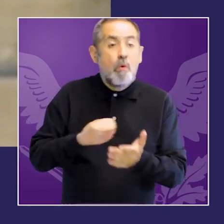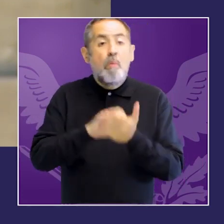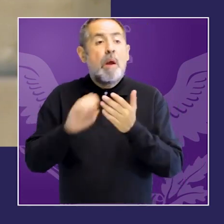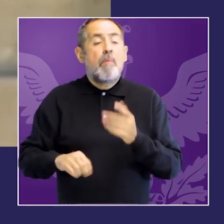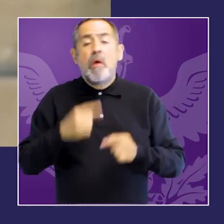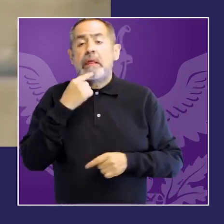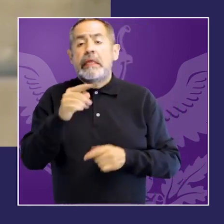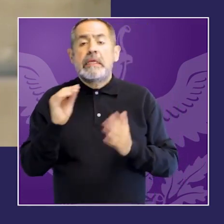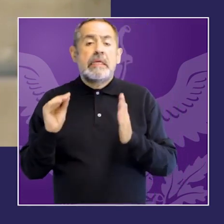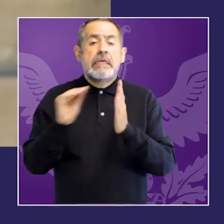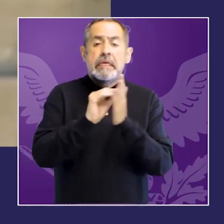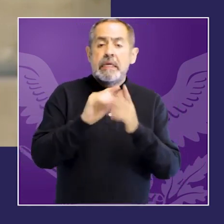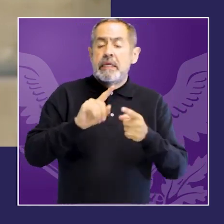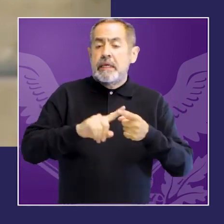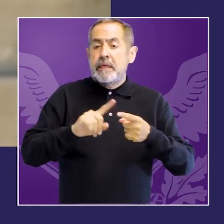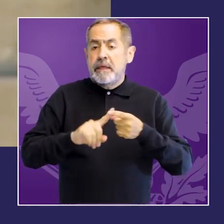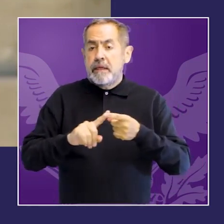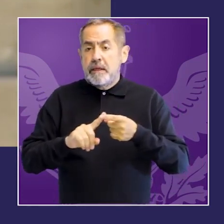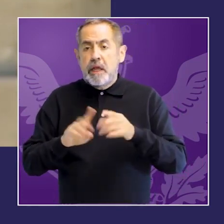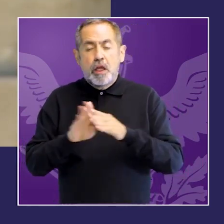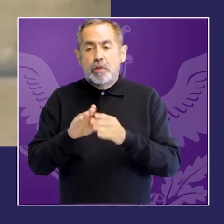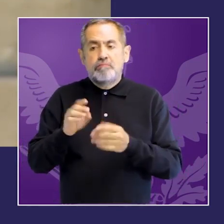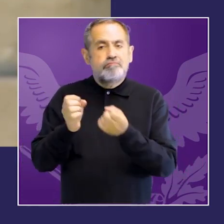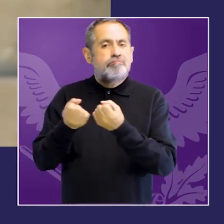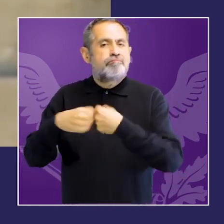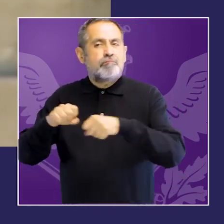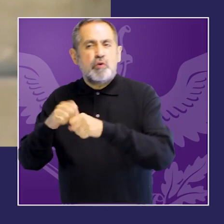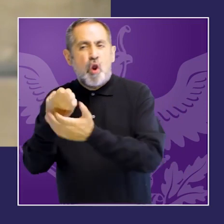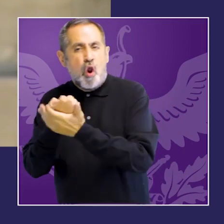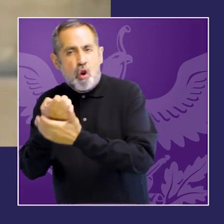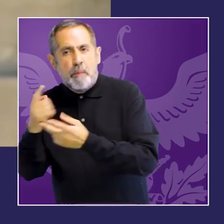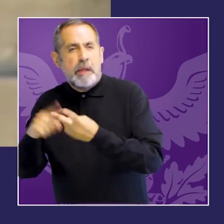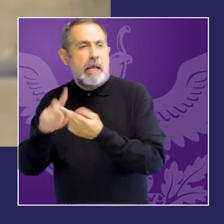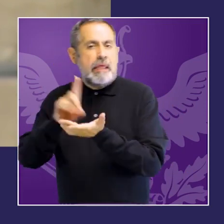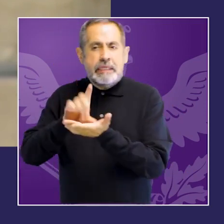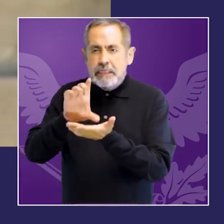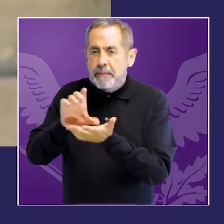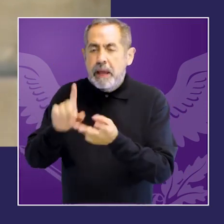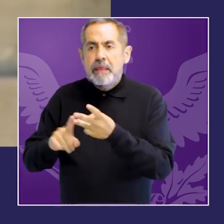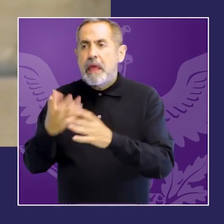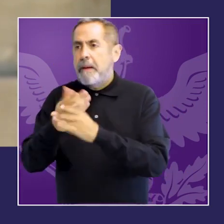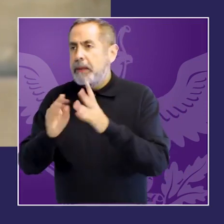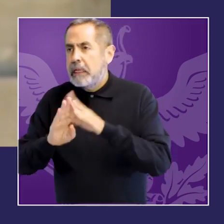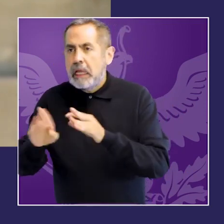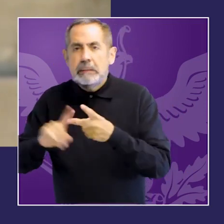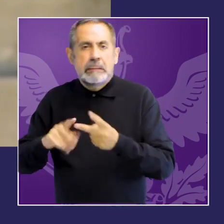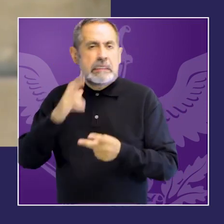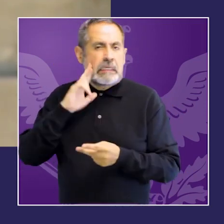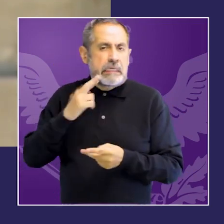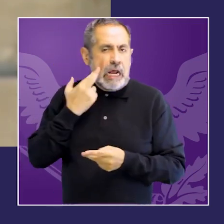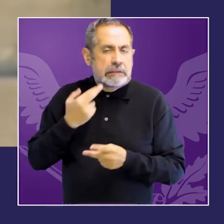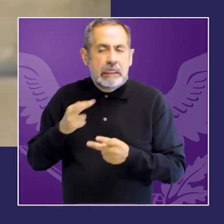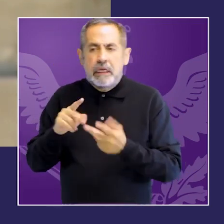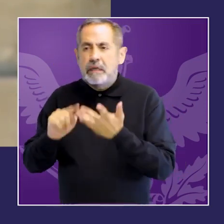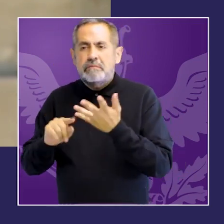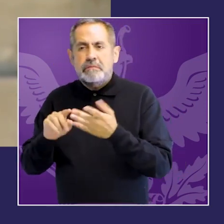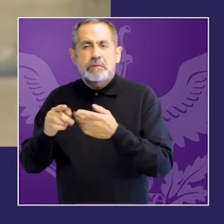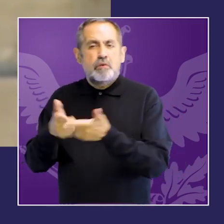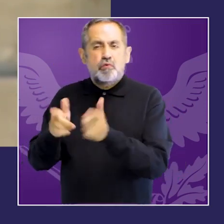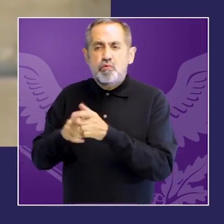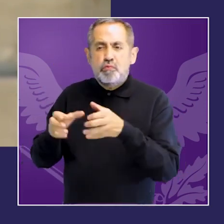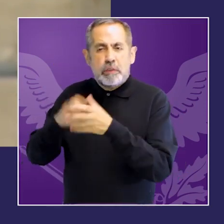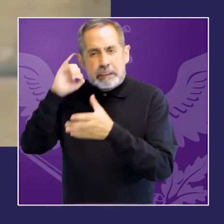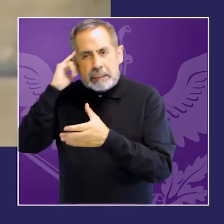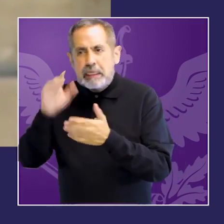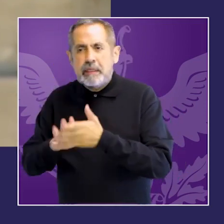están incorporadas en el análisis de los hechos, en la recolección de las pruebas y en la aplicación de las figuras penales a los casos